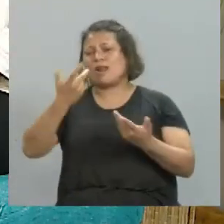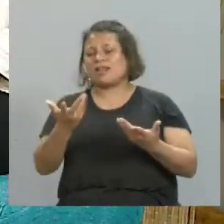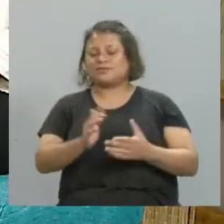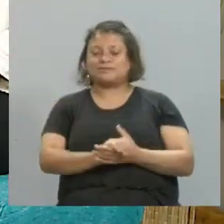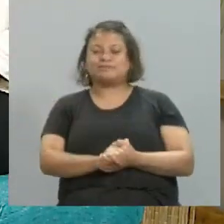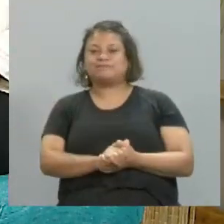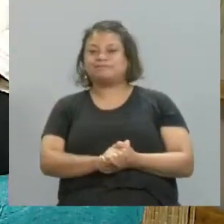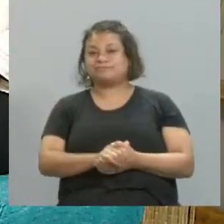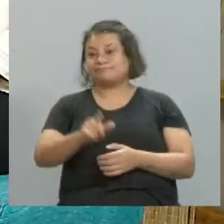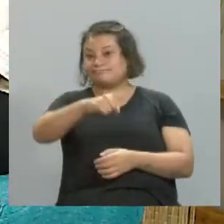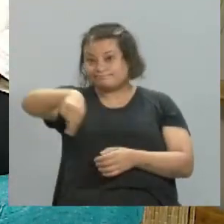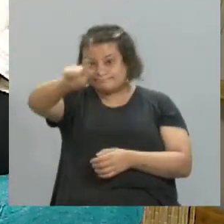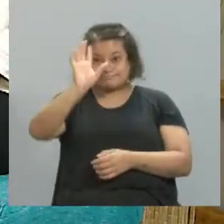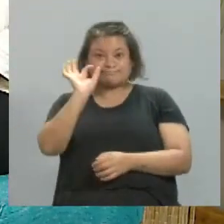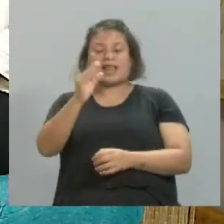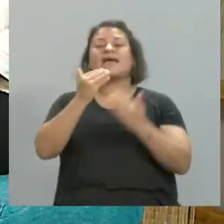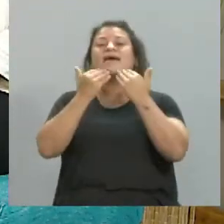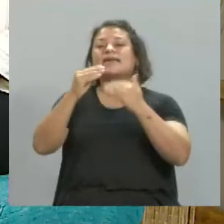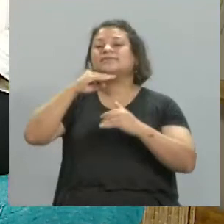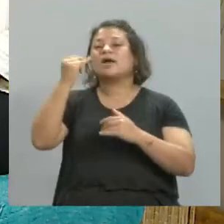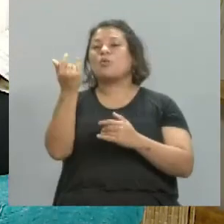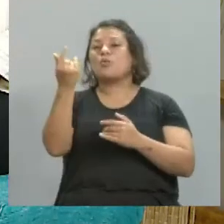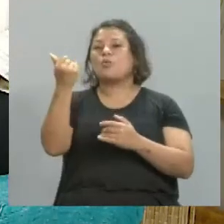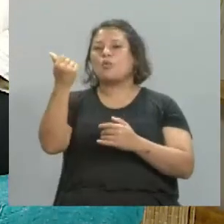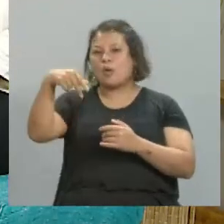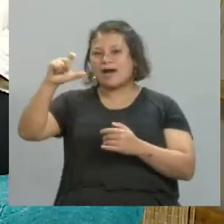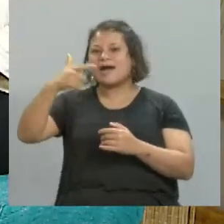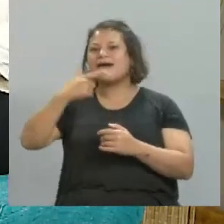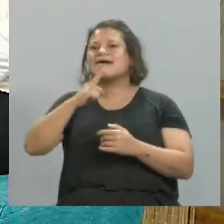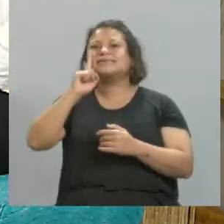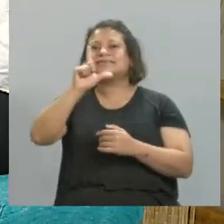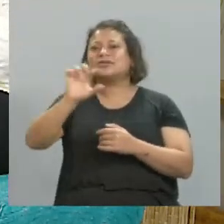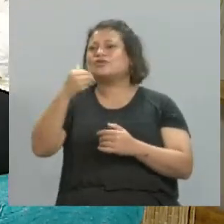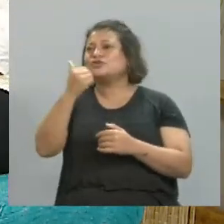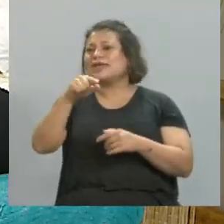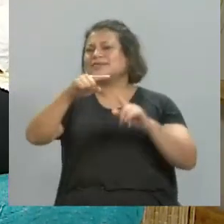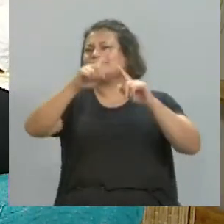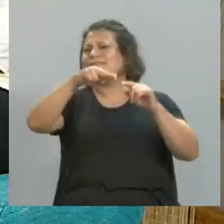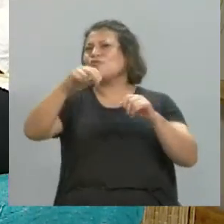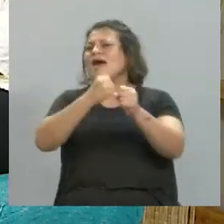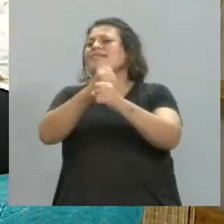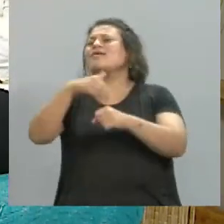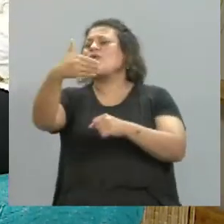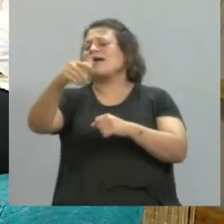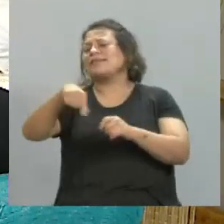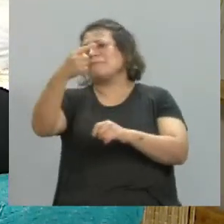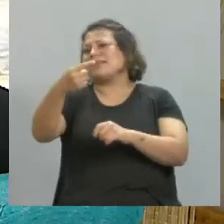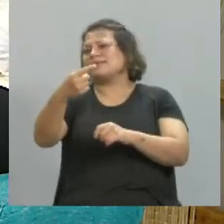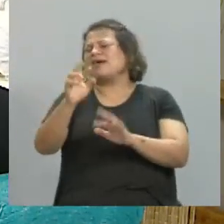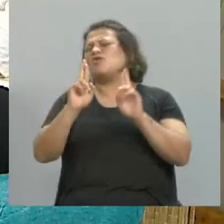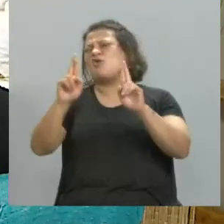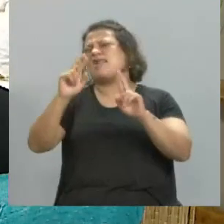Así que ya sabes, gracias a Juan Castillo por esto, no sé hasta cuándo nos vamos a quedar, creo que está mañana. Mañana no, espero que esta es la semana que